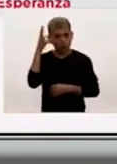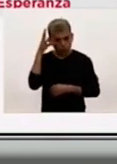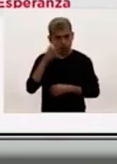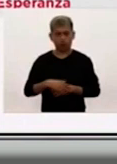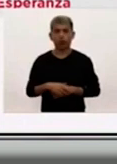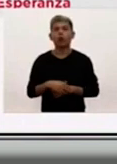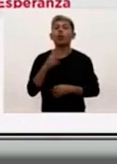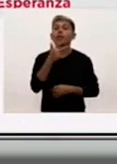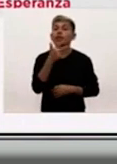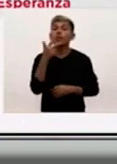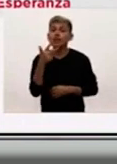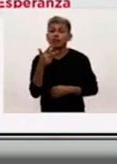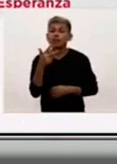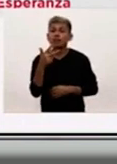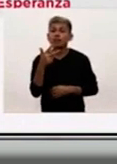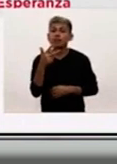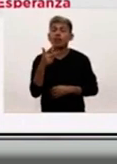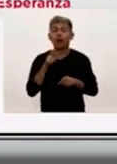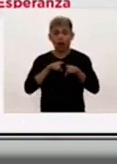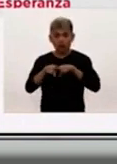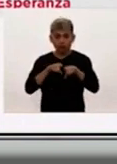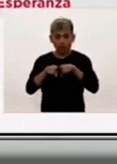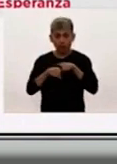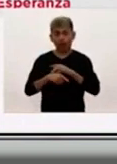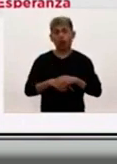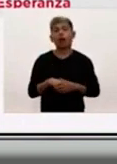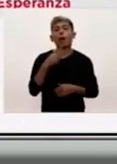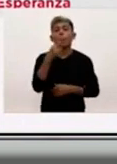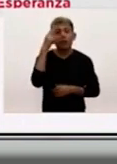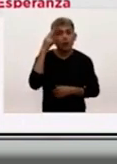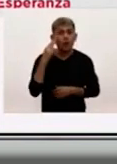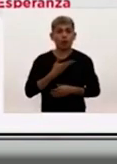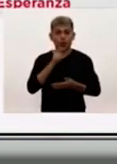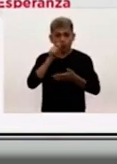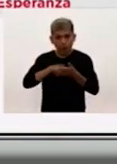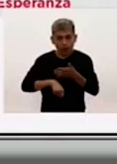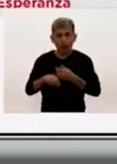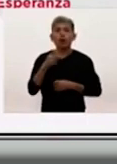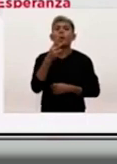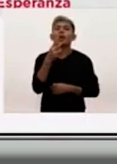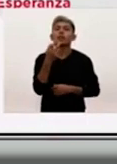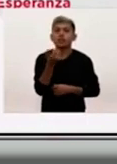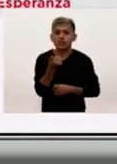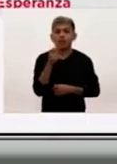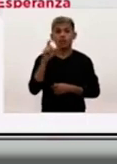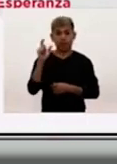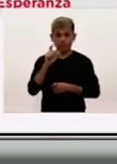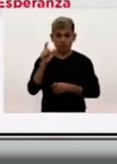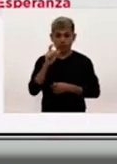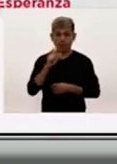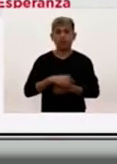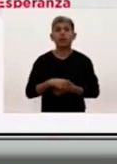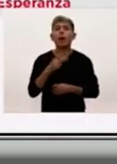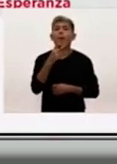33 casos en la ciudad de Rafaela, 29 en Firmat, 26 en Casilda,